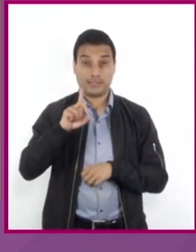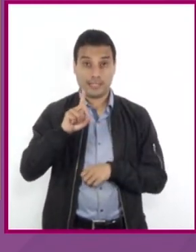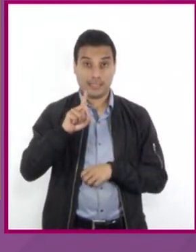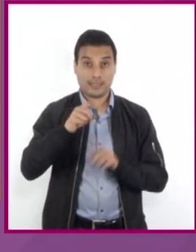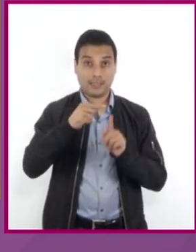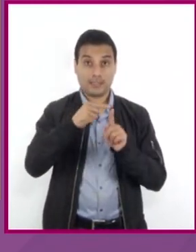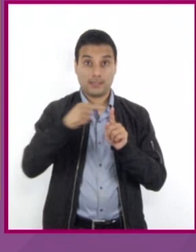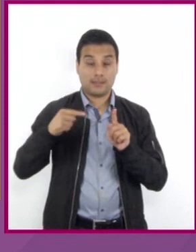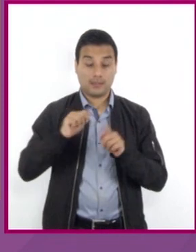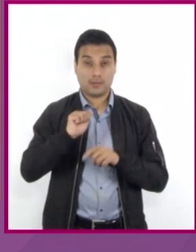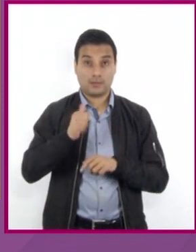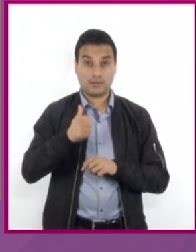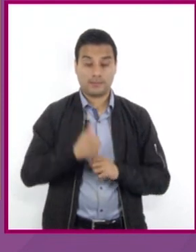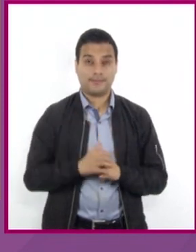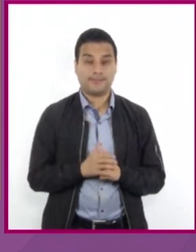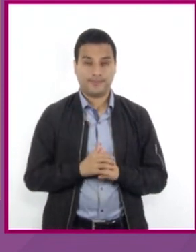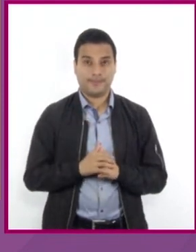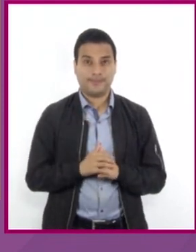entre 11